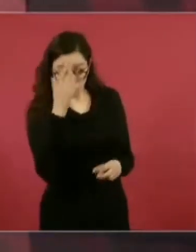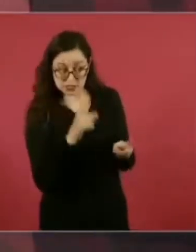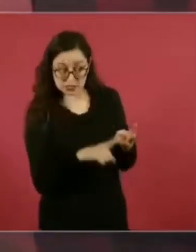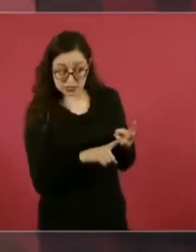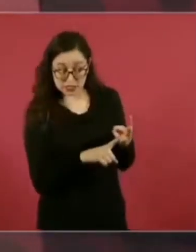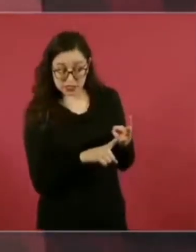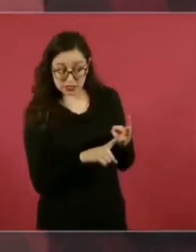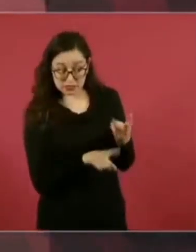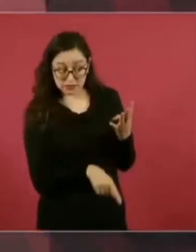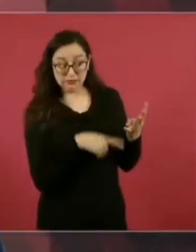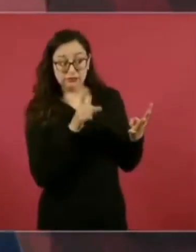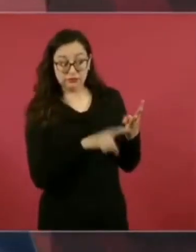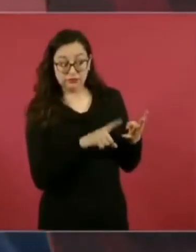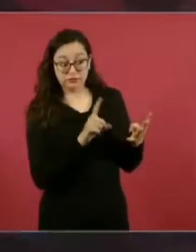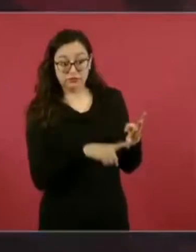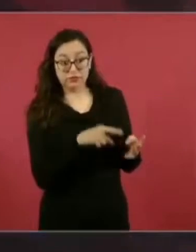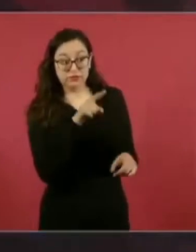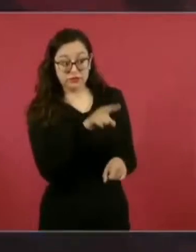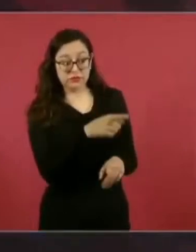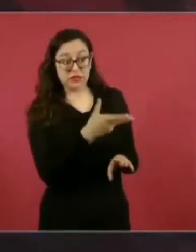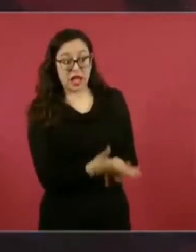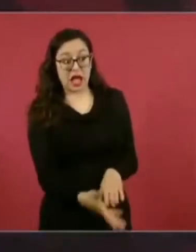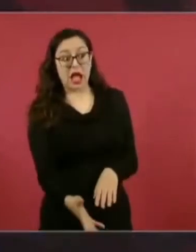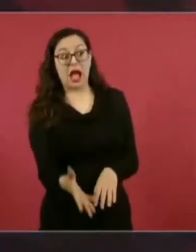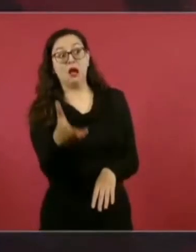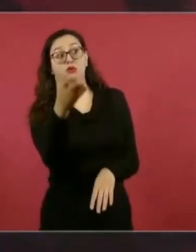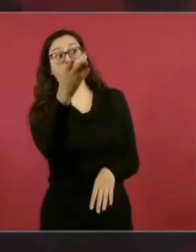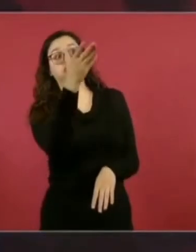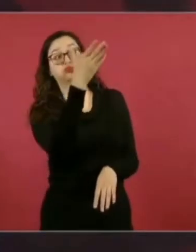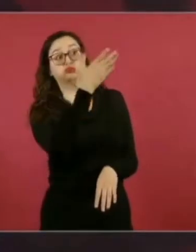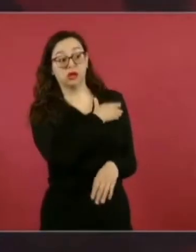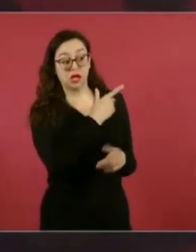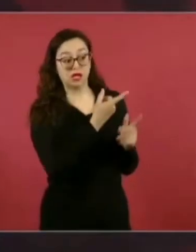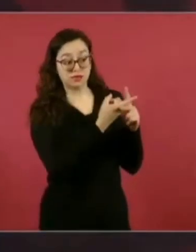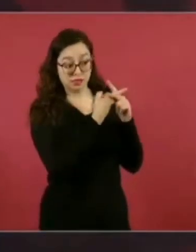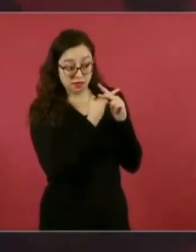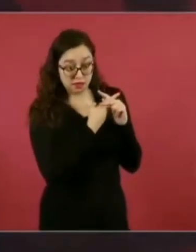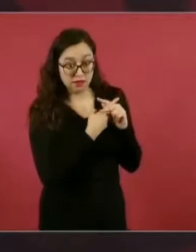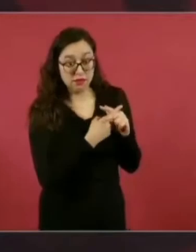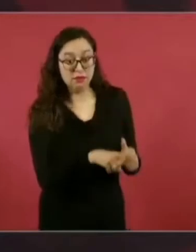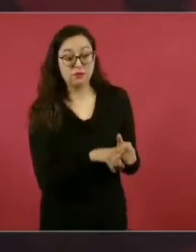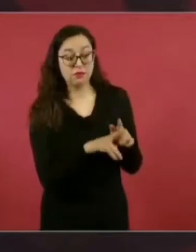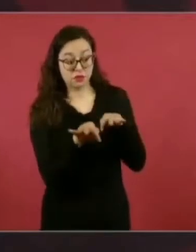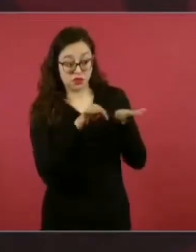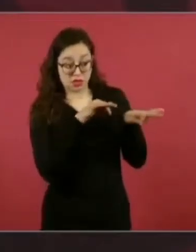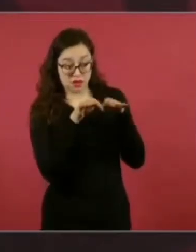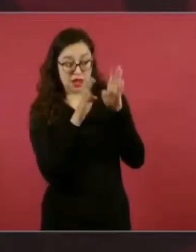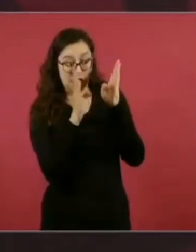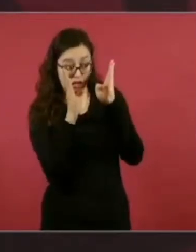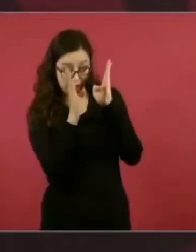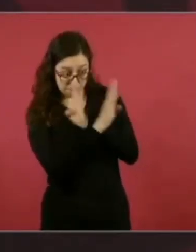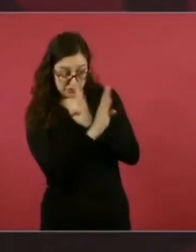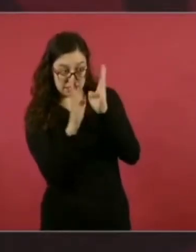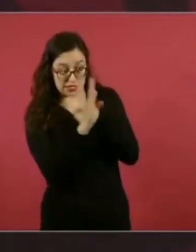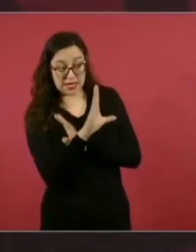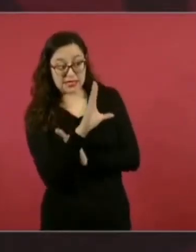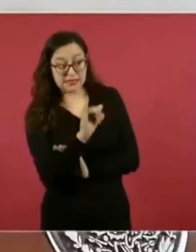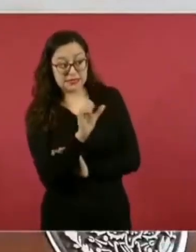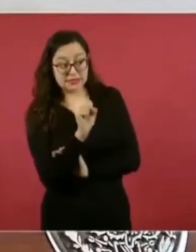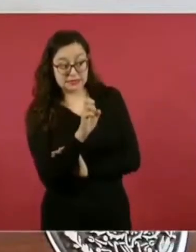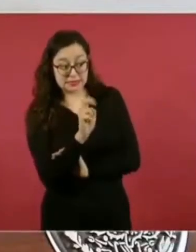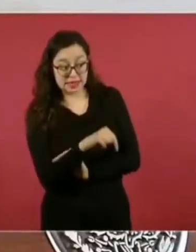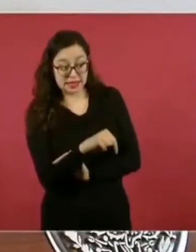su carrera policíaca como miembro del Cisen